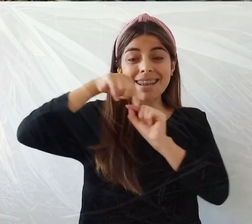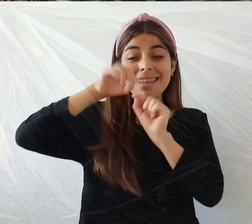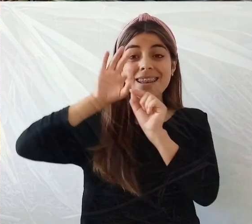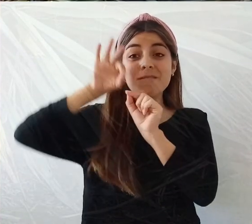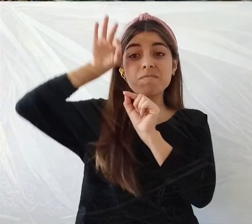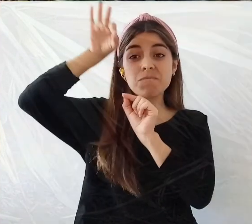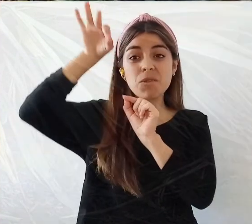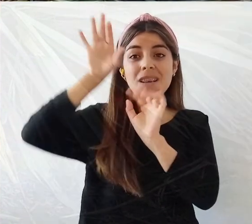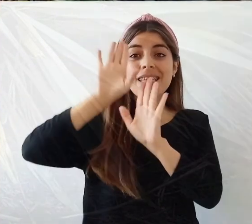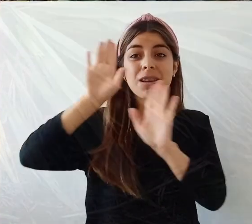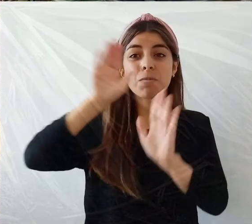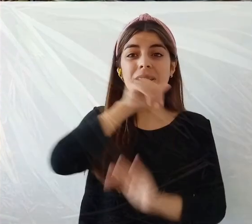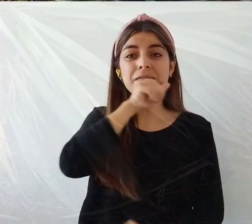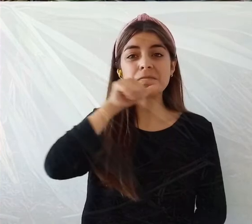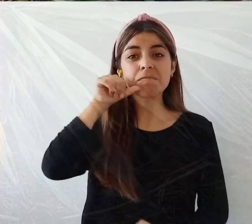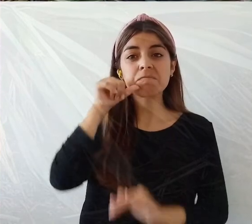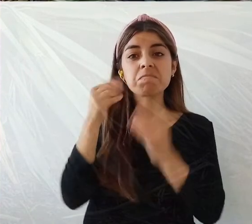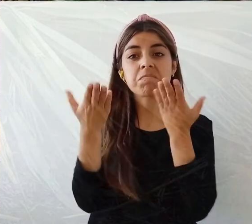colocarlo a secar.